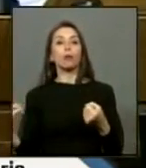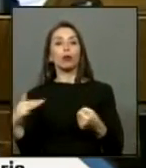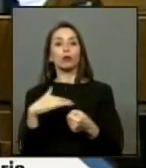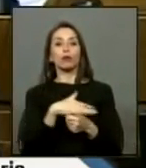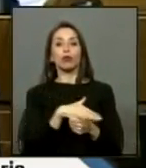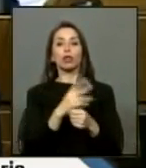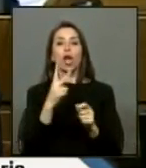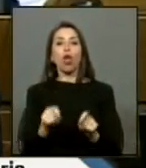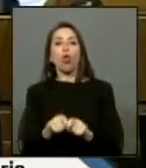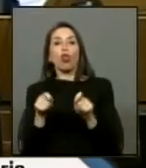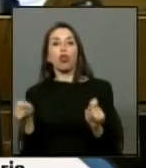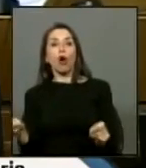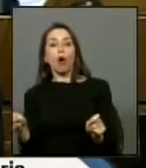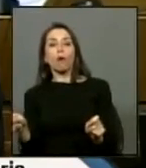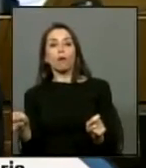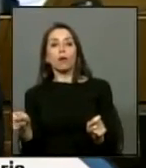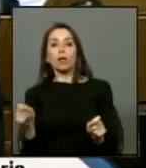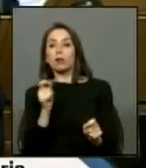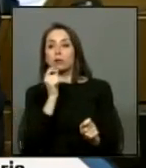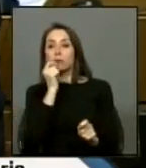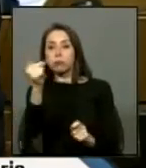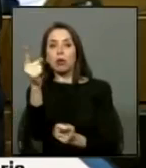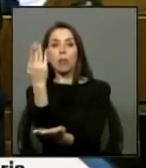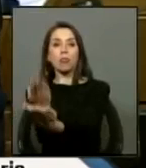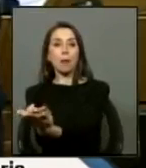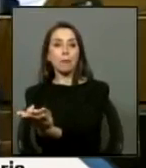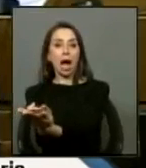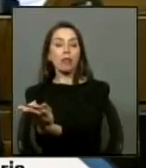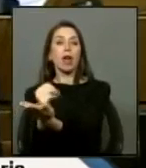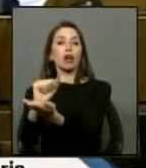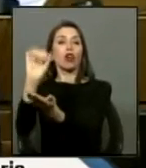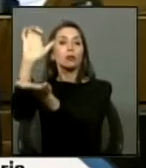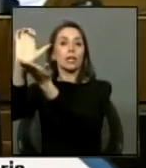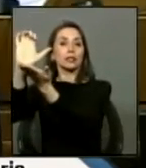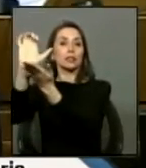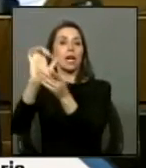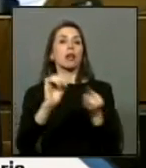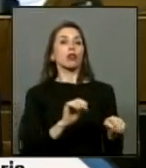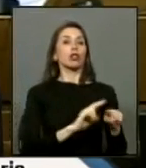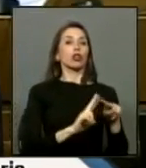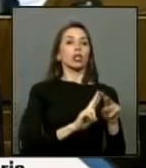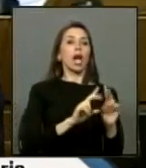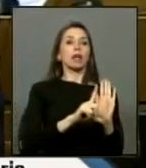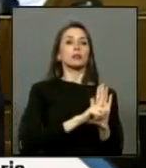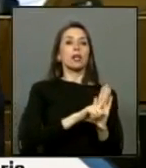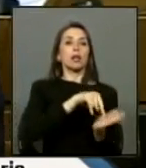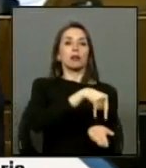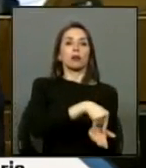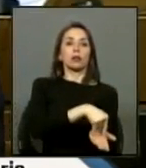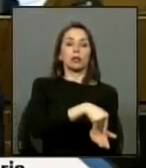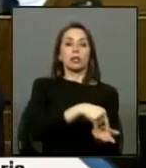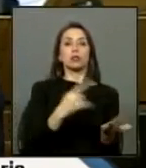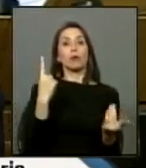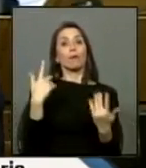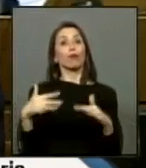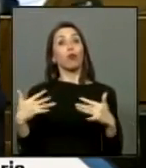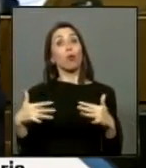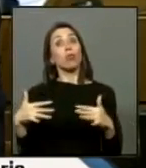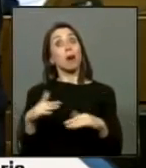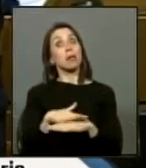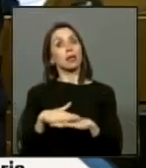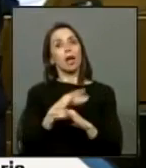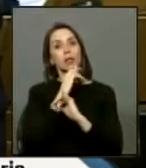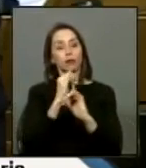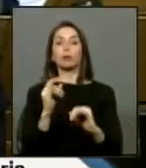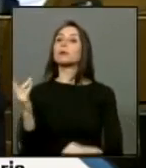en esta duplicidad de la acción legal de demanda contra el Estado versus la acción legislativa y considero fundamental presidente relevar y poner en